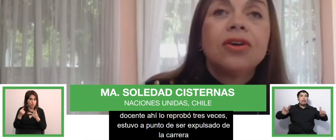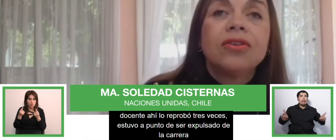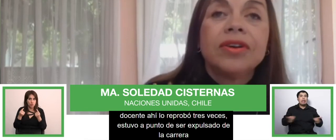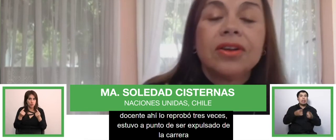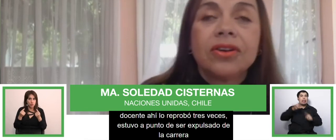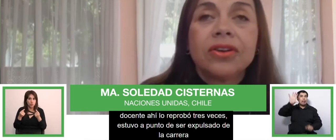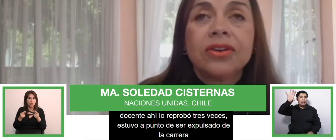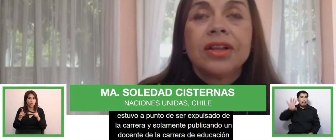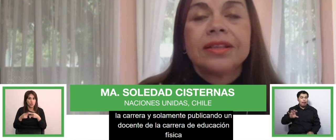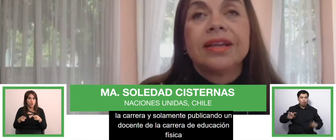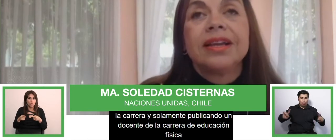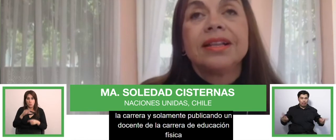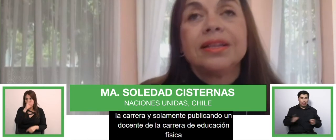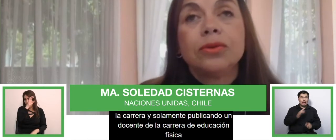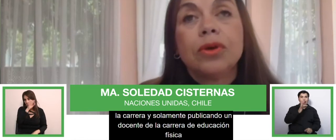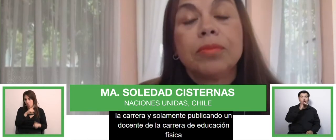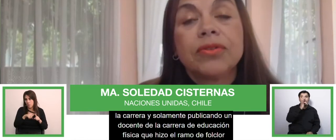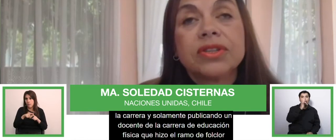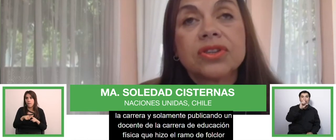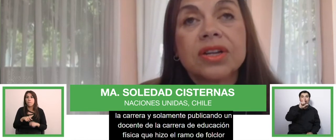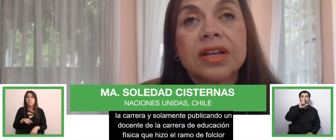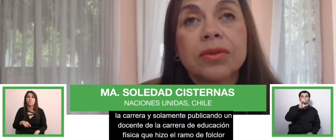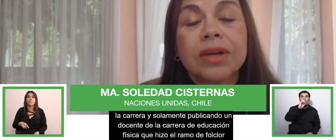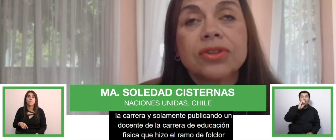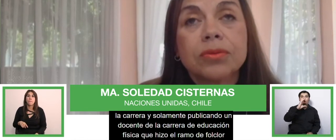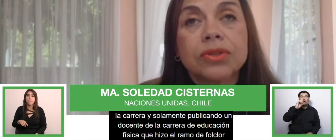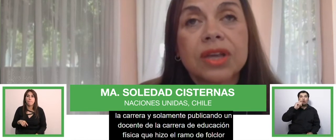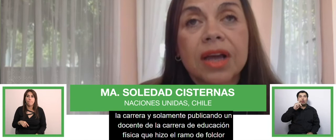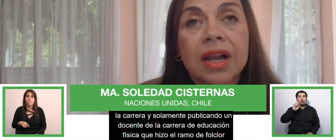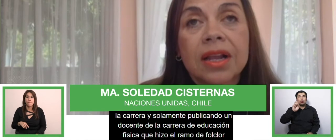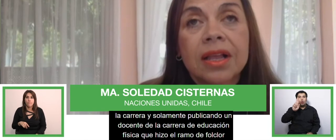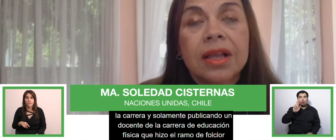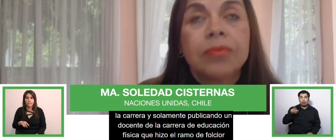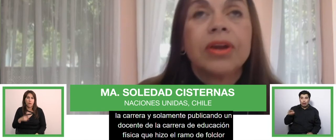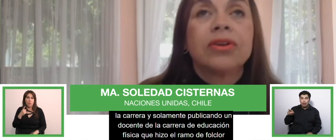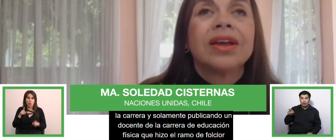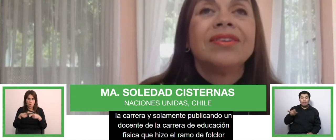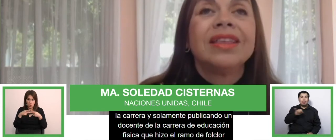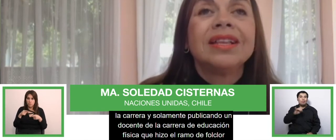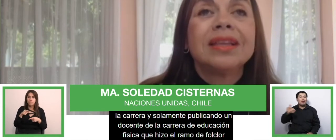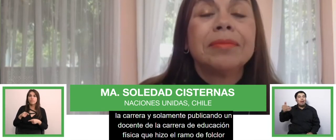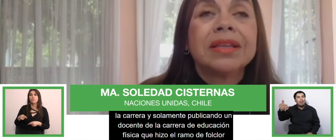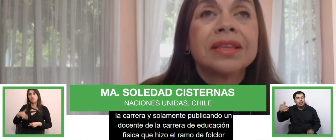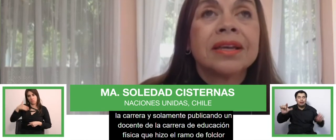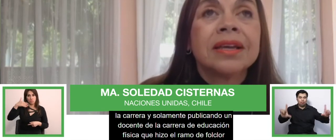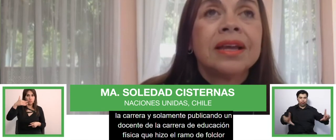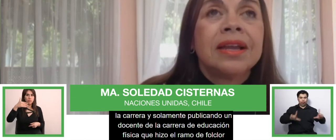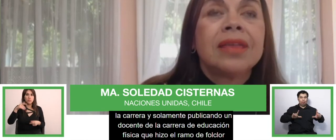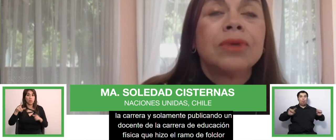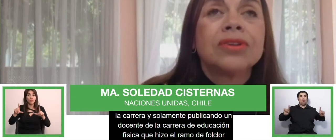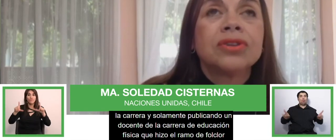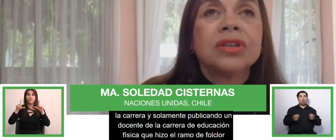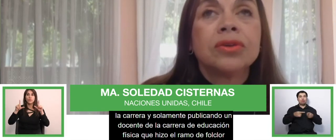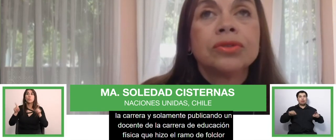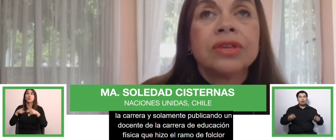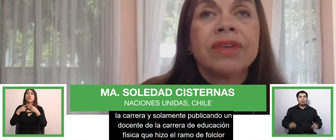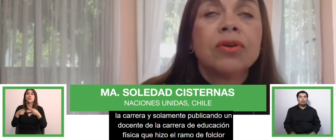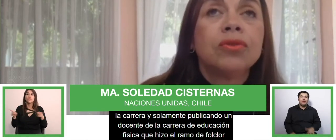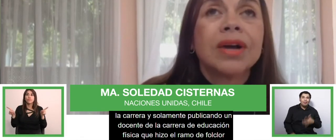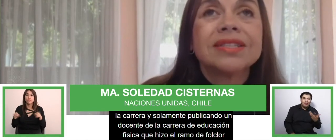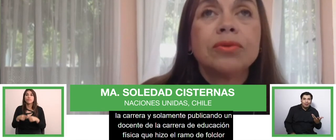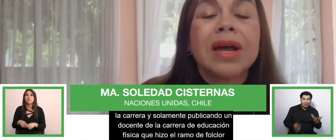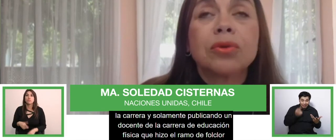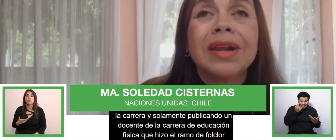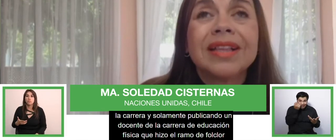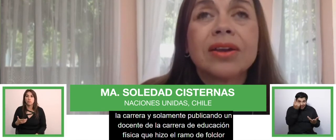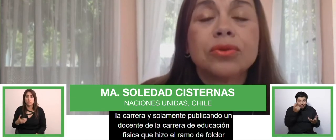el joven logró tener el título de profesor en educación musical. Bueno, evidentemente la educación inclusiva